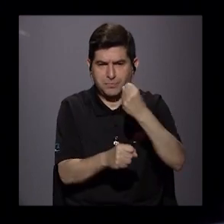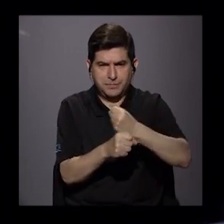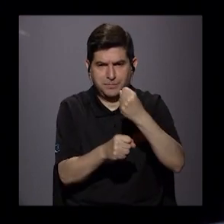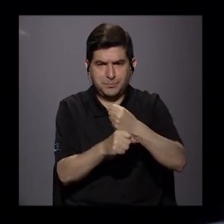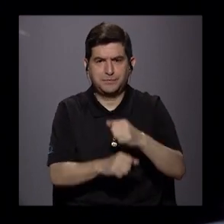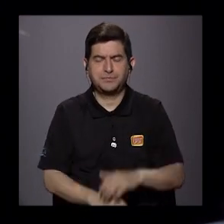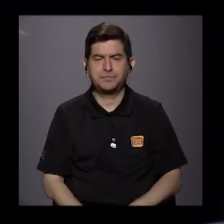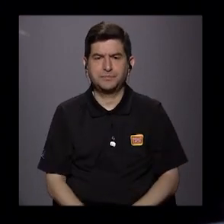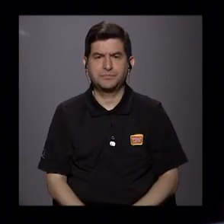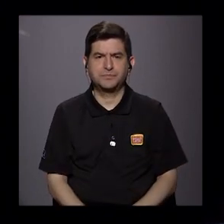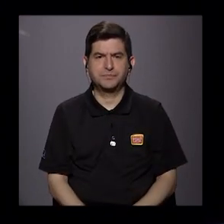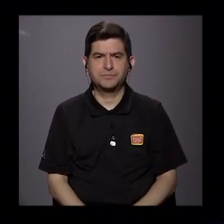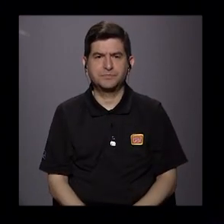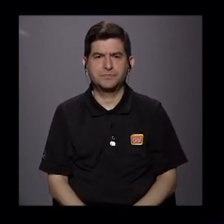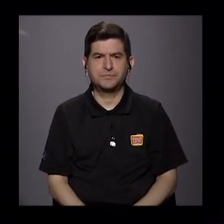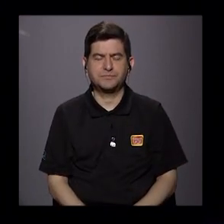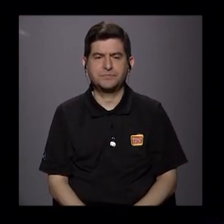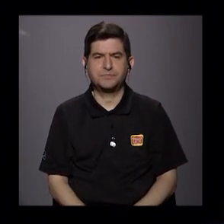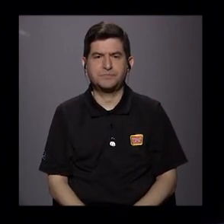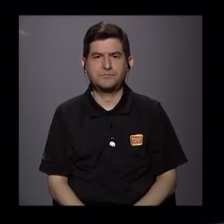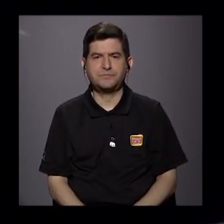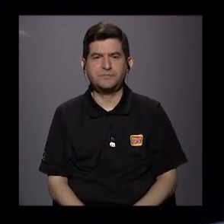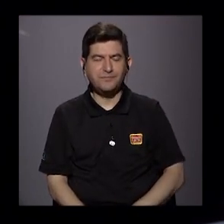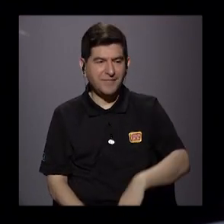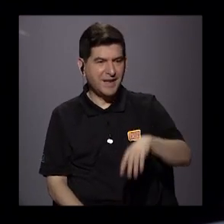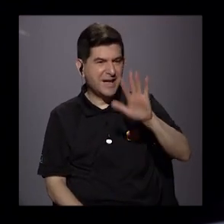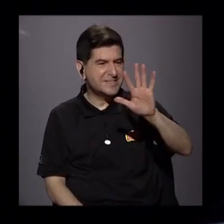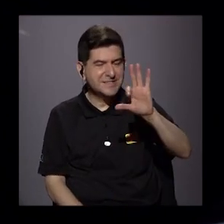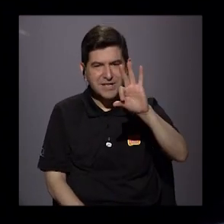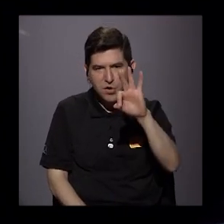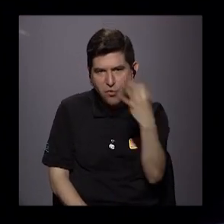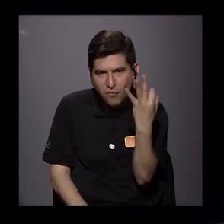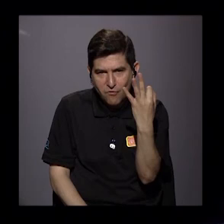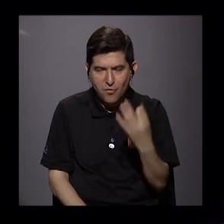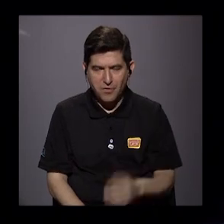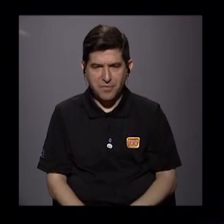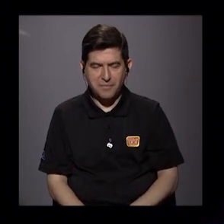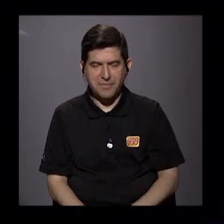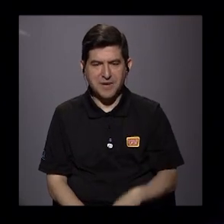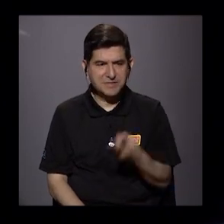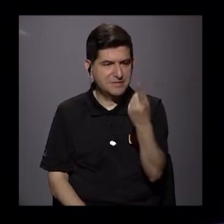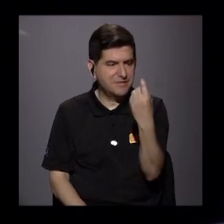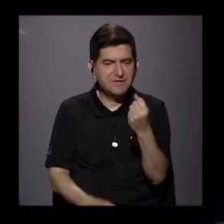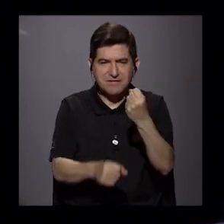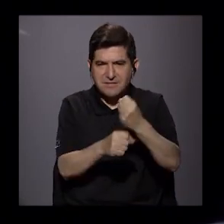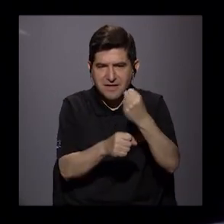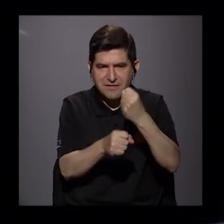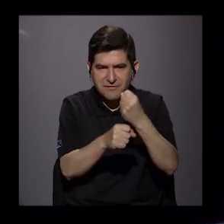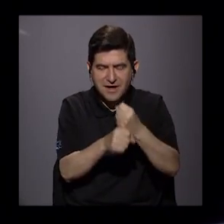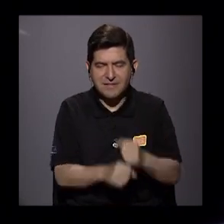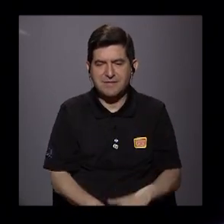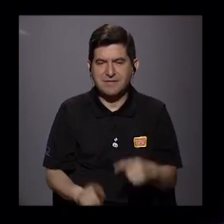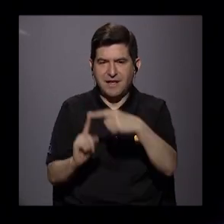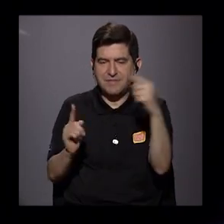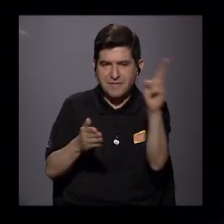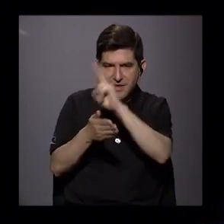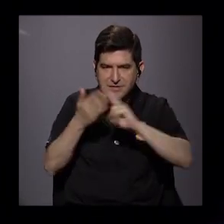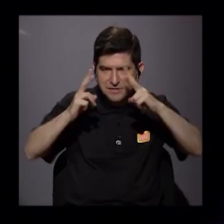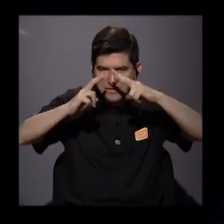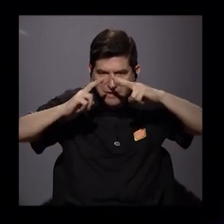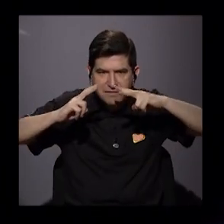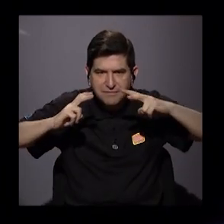¿Cómo esas cinco formas de ver el desempleo en lo académico